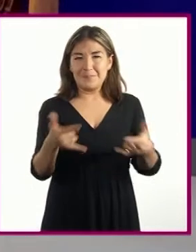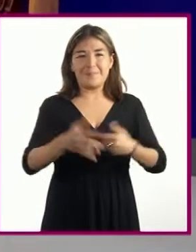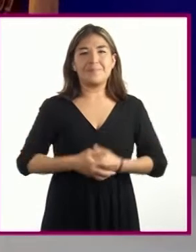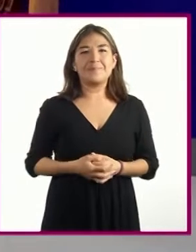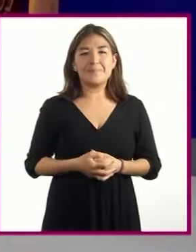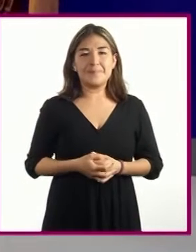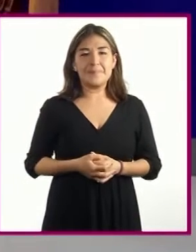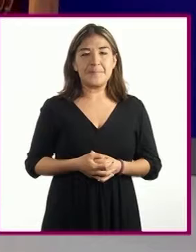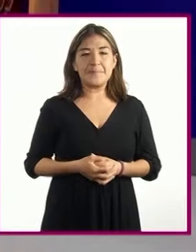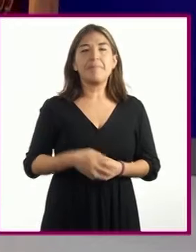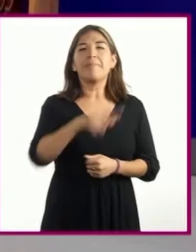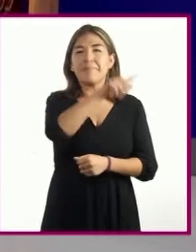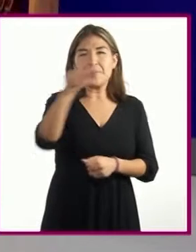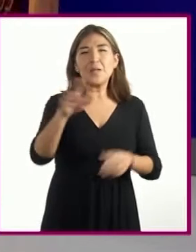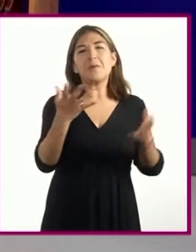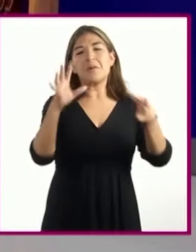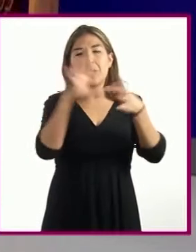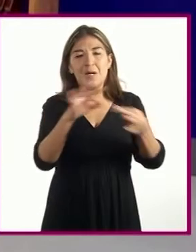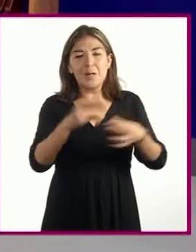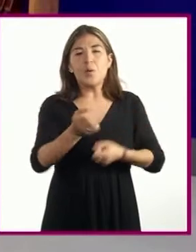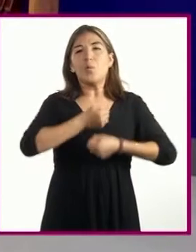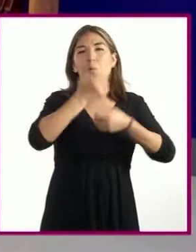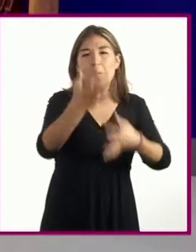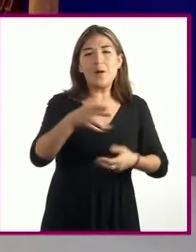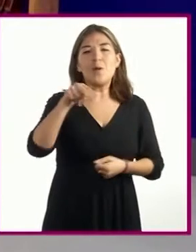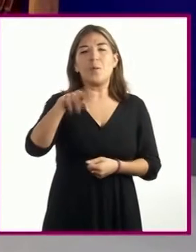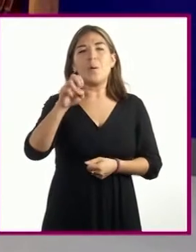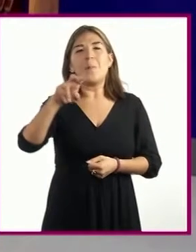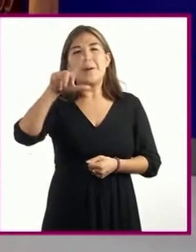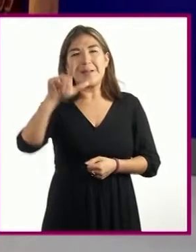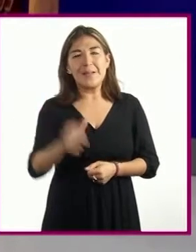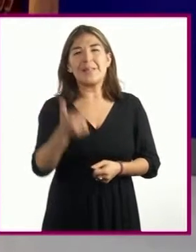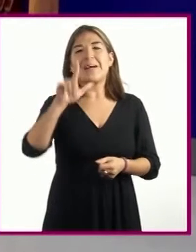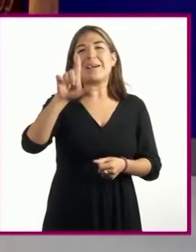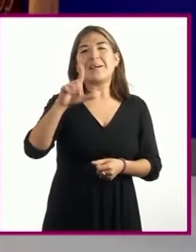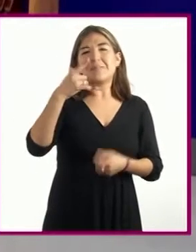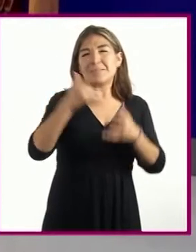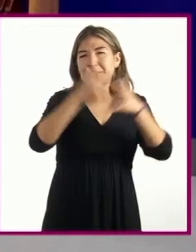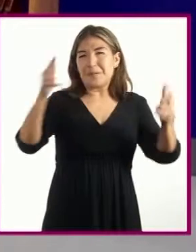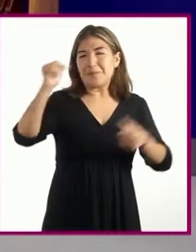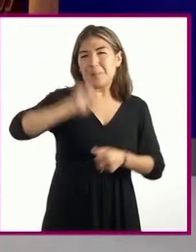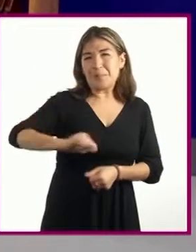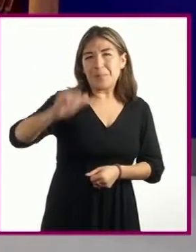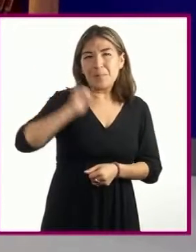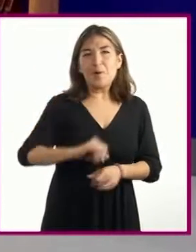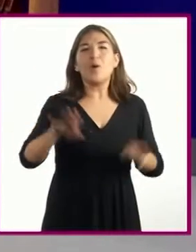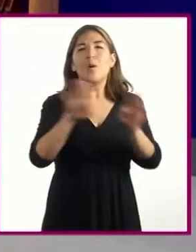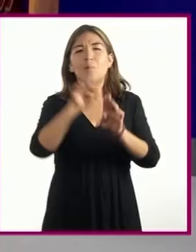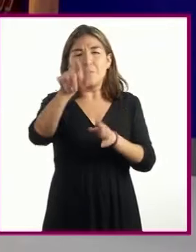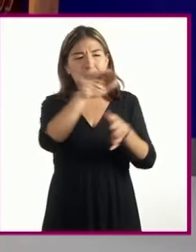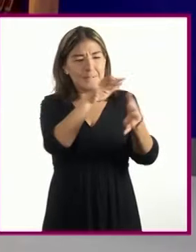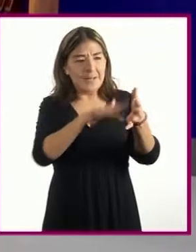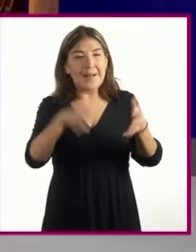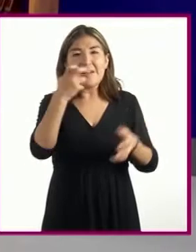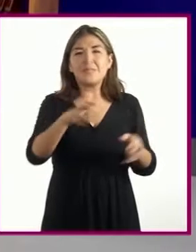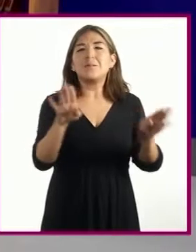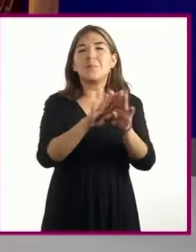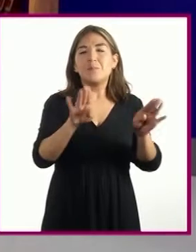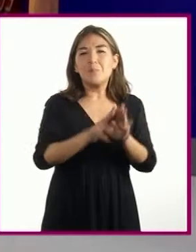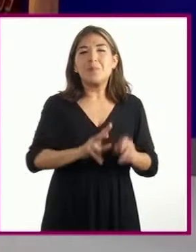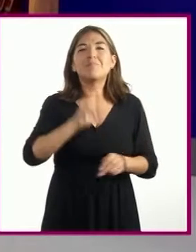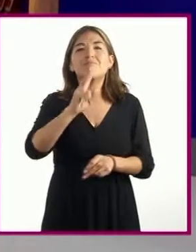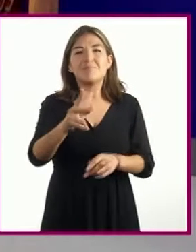Seguramente, en algún cuento, novela, leyenda que han leído, han notado que estas narraciones presentan